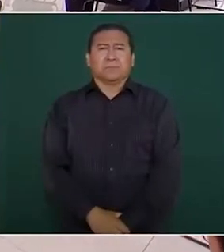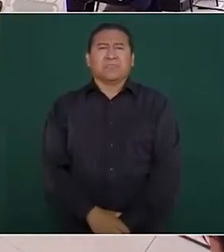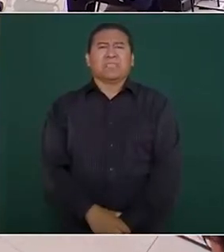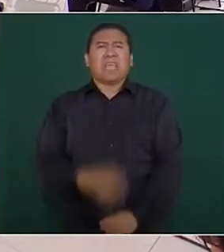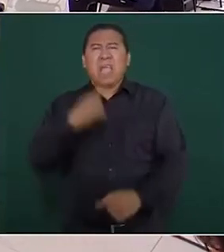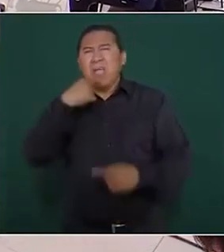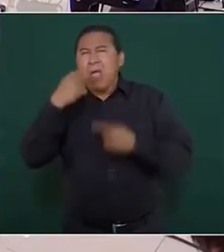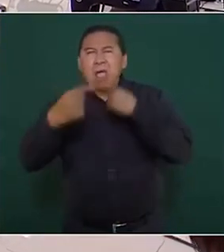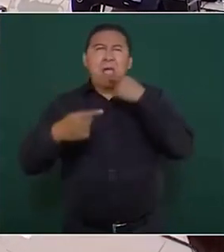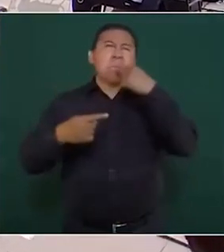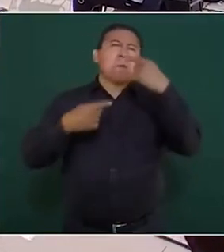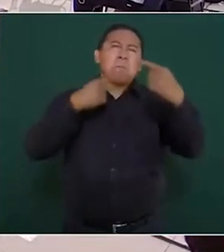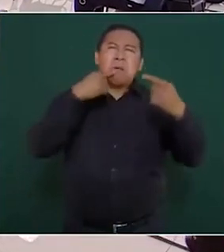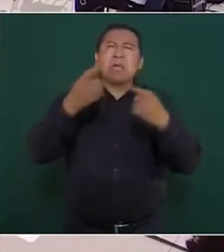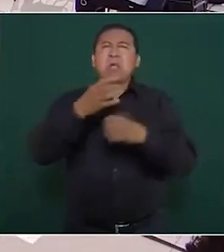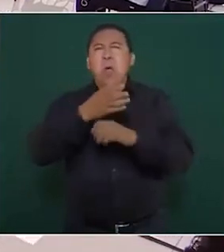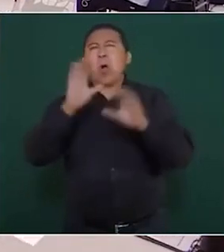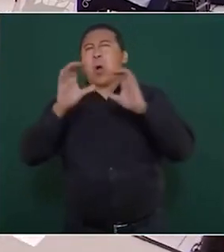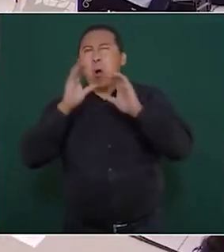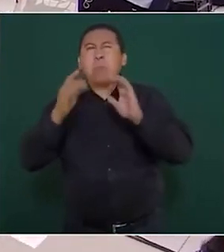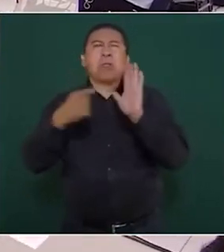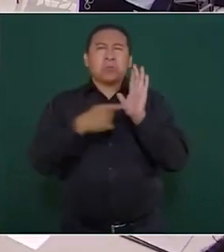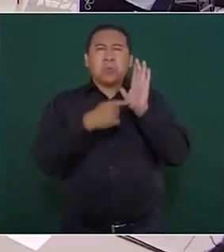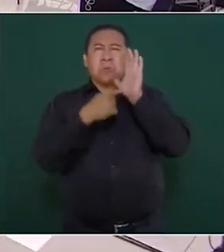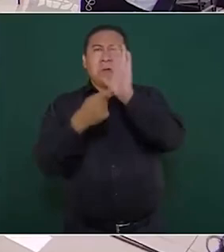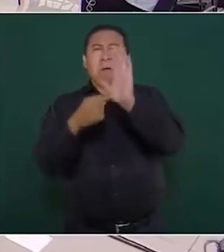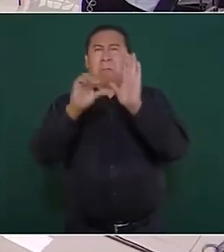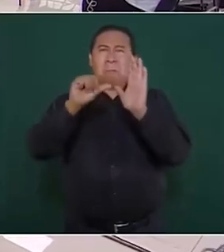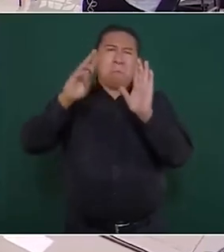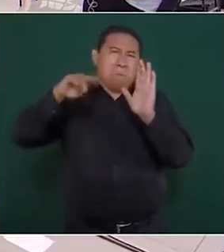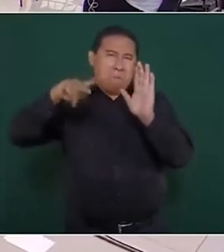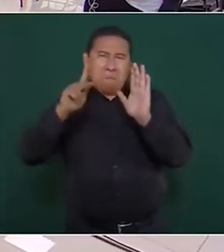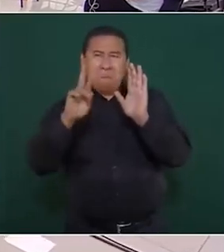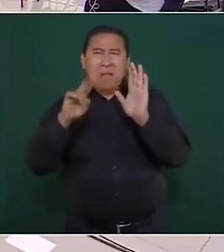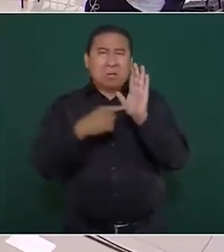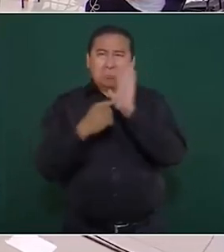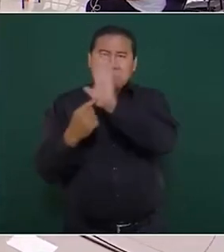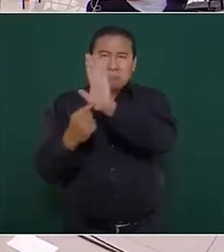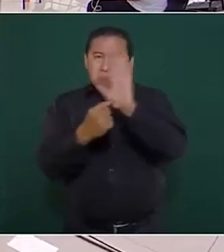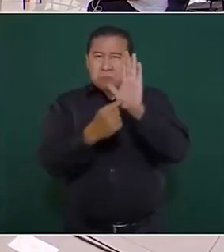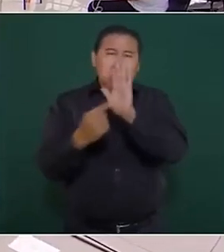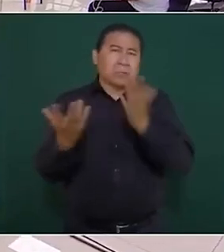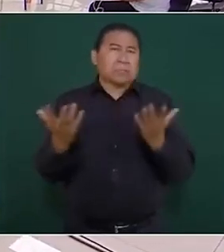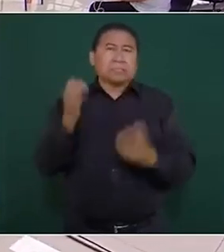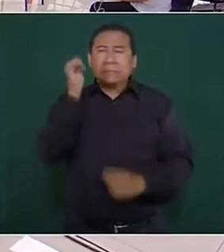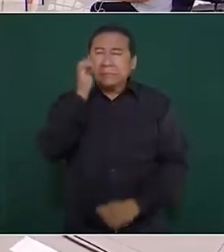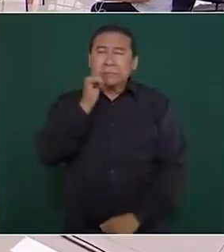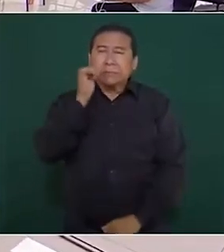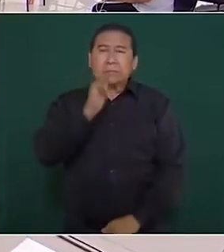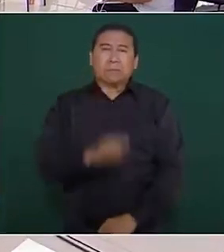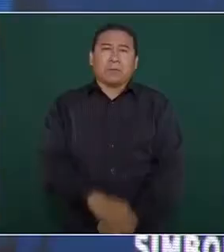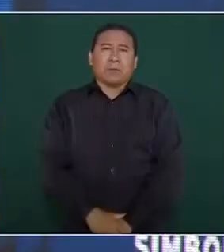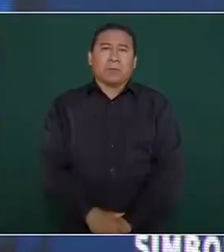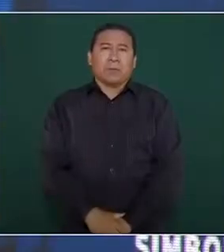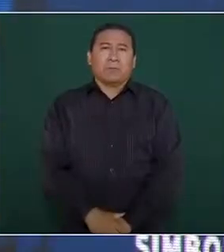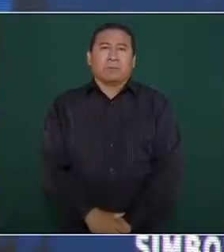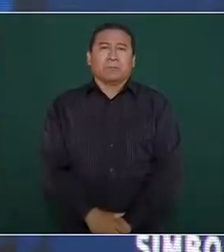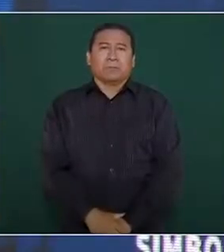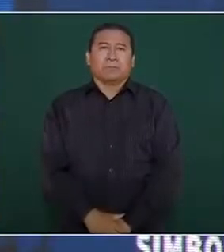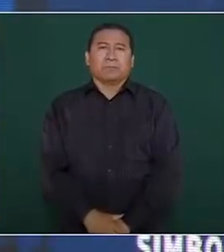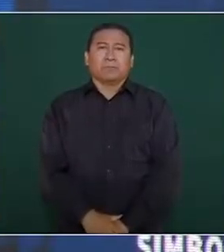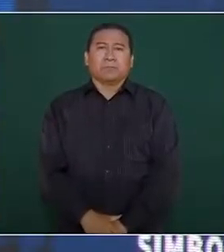campaña de los medios, amparos, en ese entonces siempre recuerdo que el que